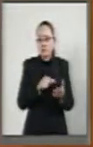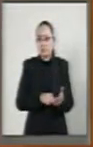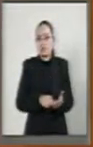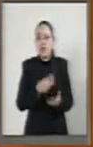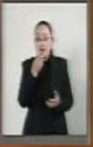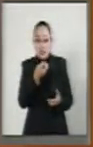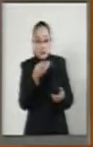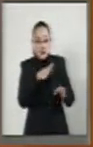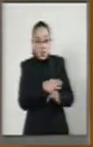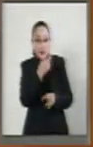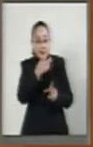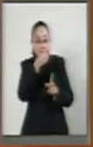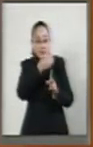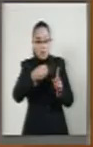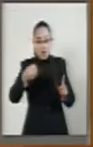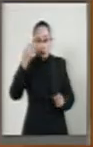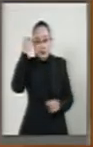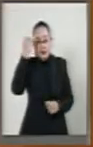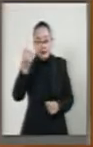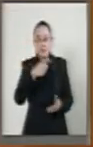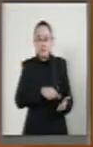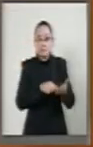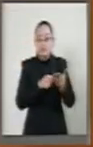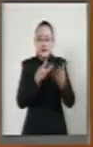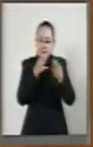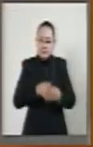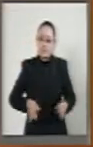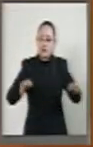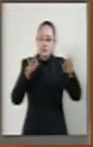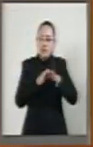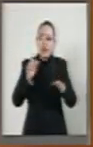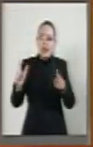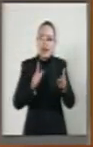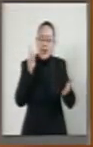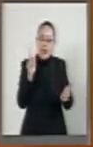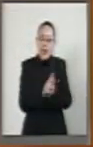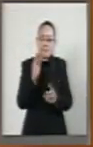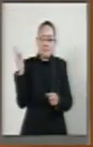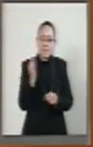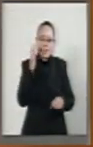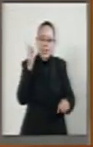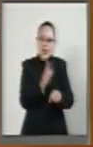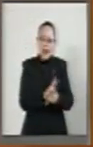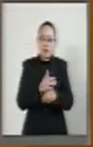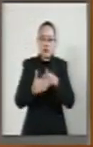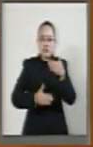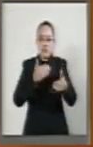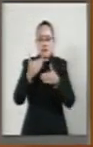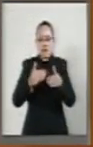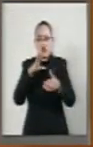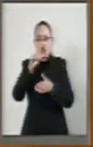este orden de ideas, es de suma importancia que la Ley Federal de Procedimiento Contencioso Administrativo